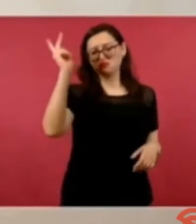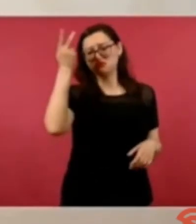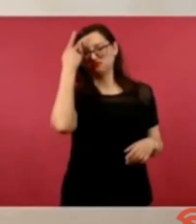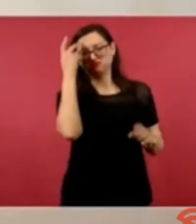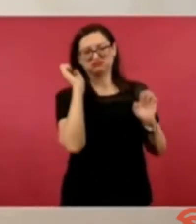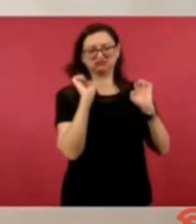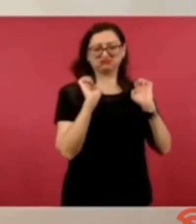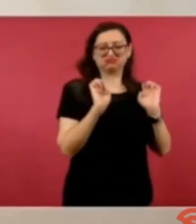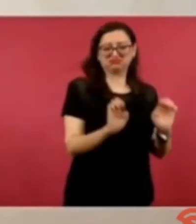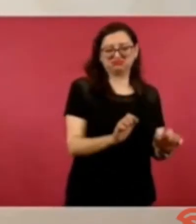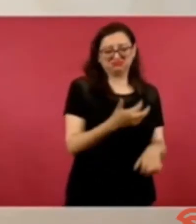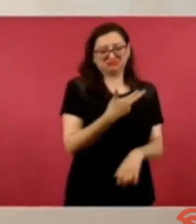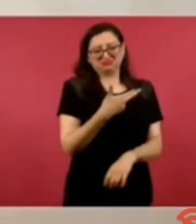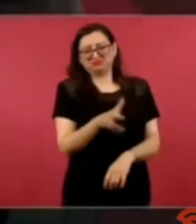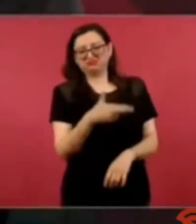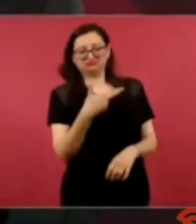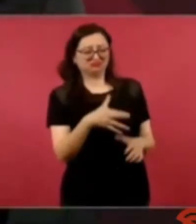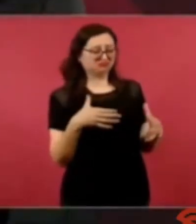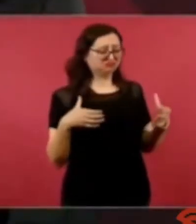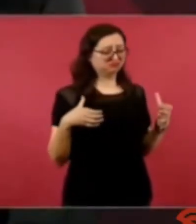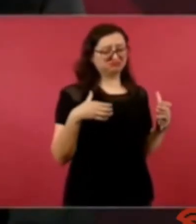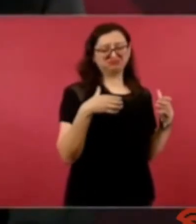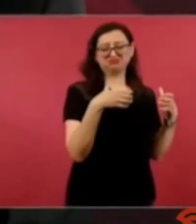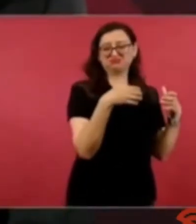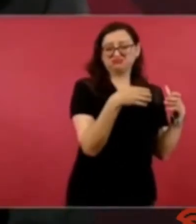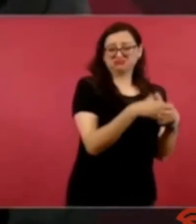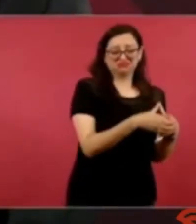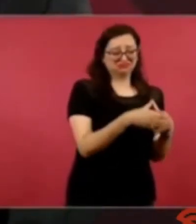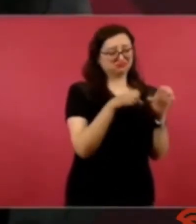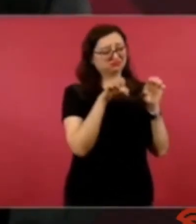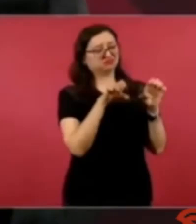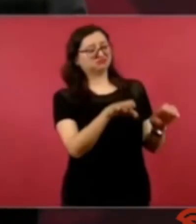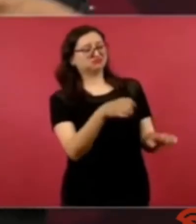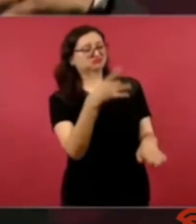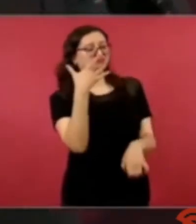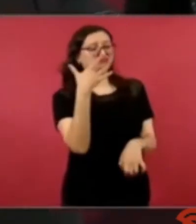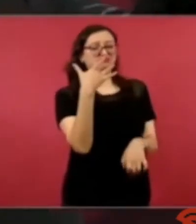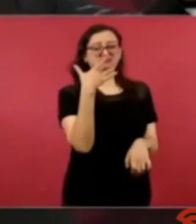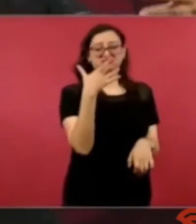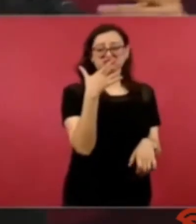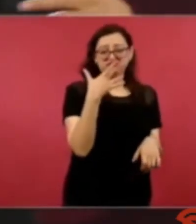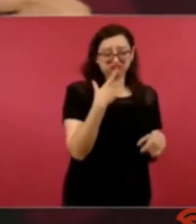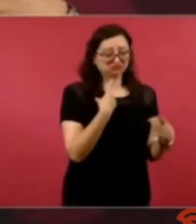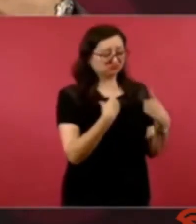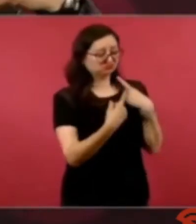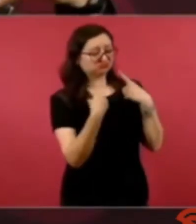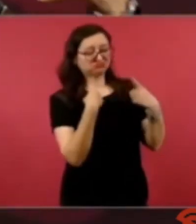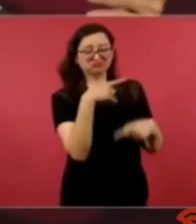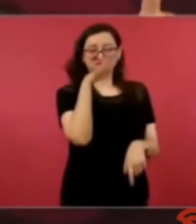este en las grandes residencias y ahí tomando acuerdos